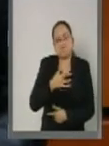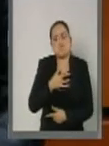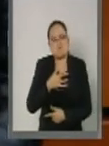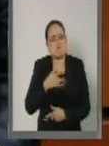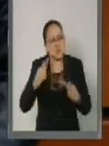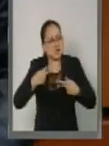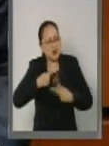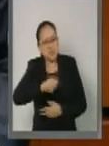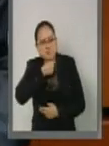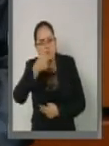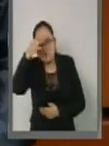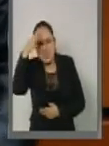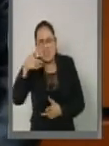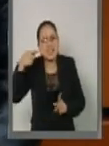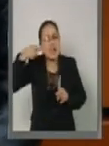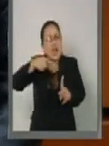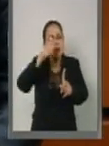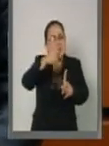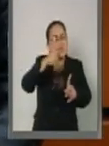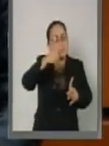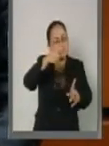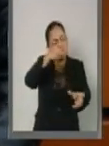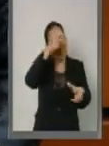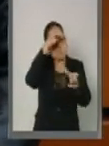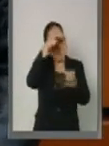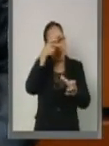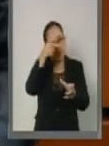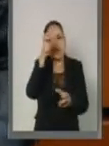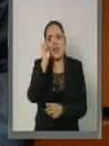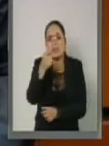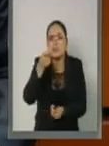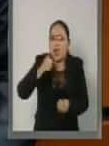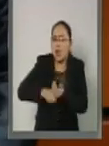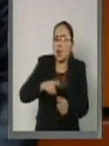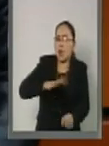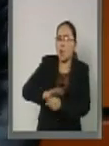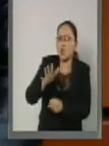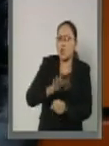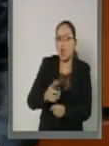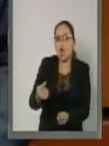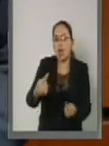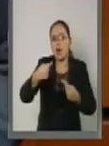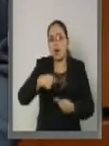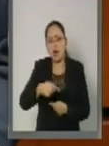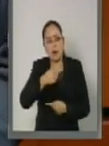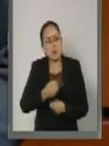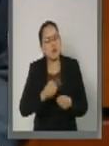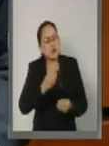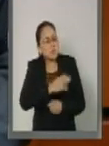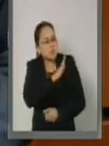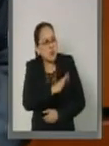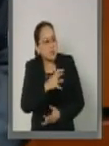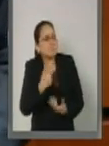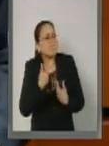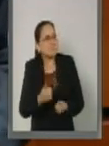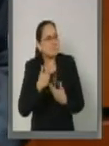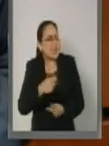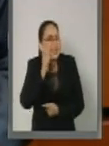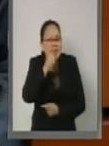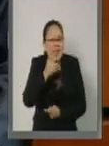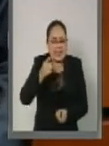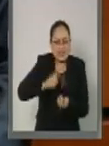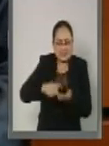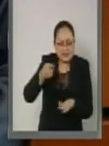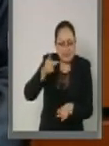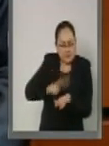de las personas, como un lento atardecer que nos da la oportunidad de comprender con profundidad lo que es el ser